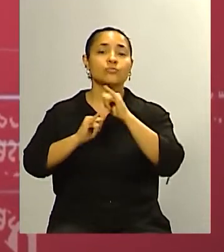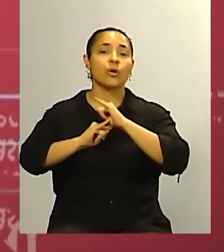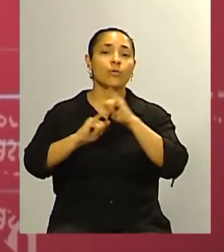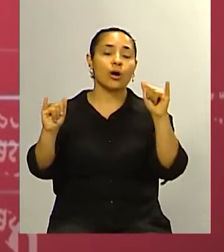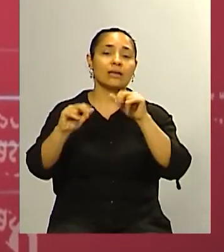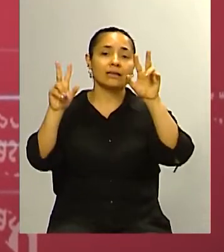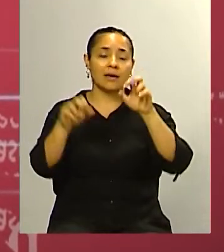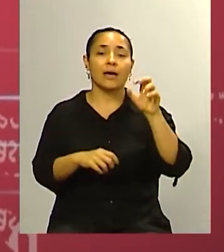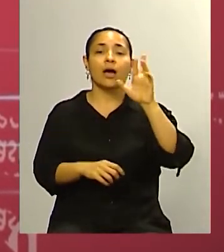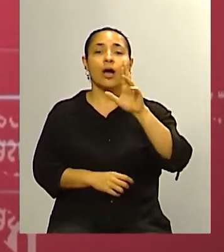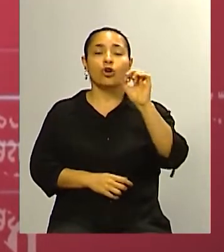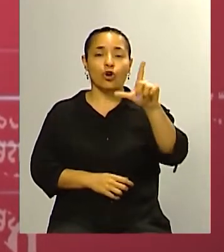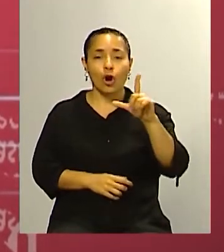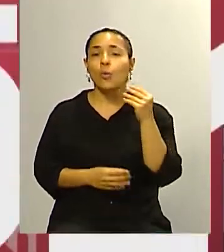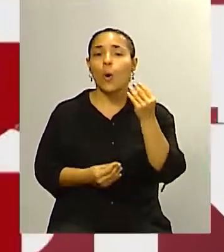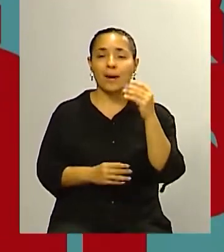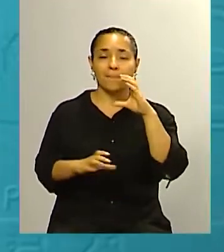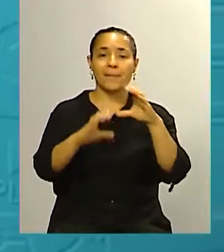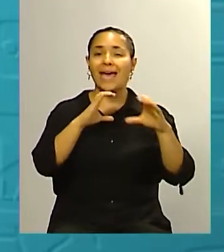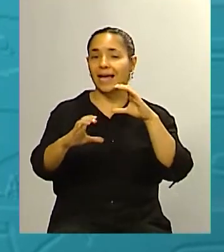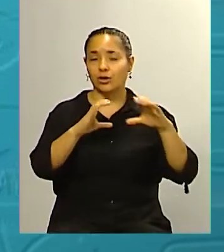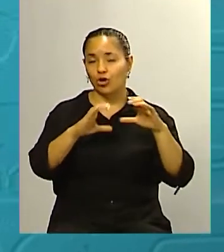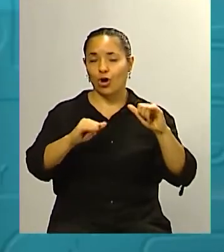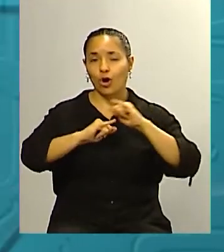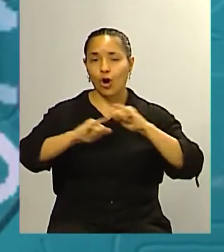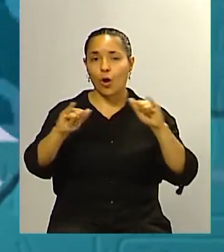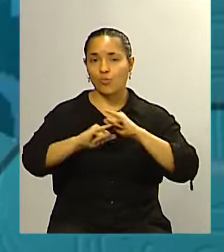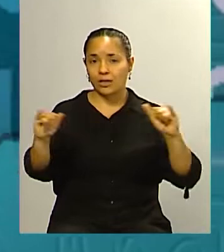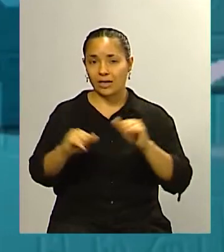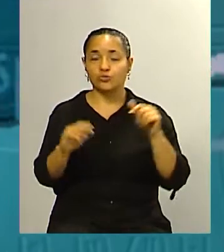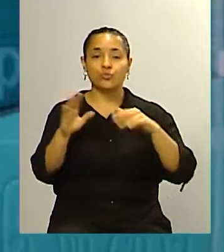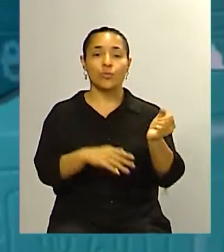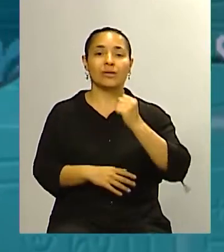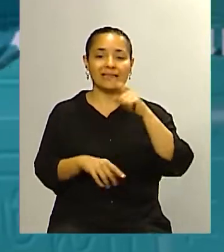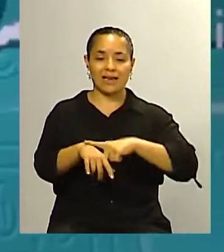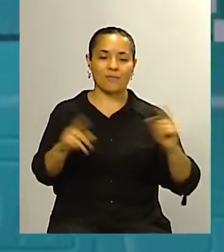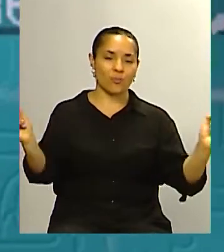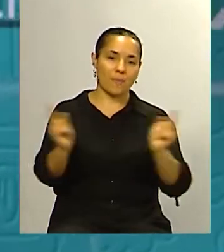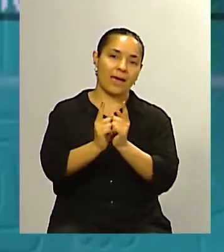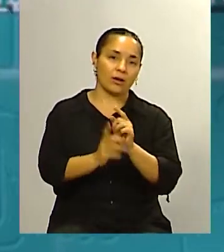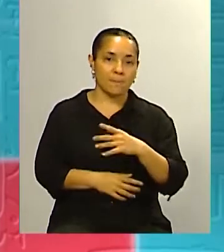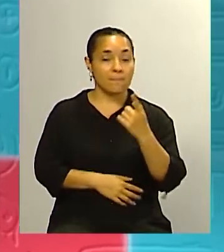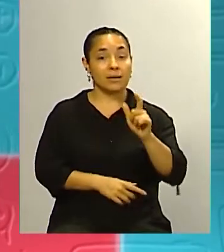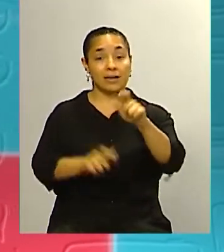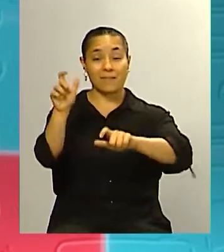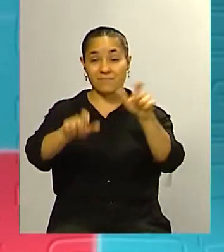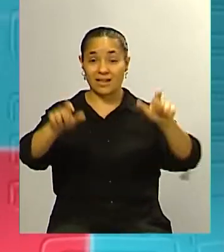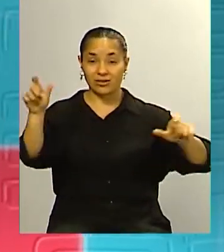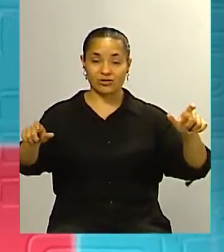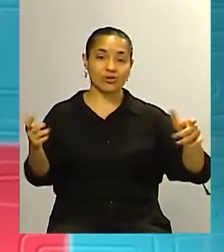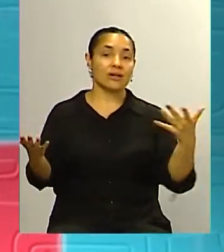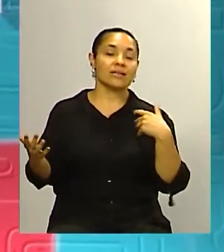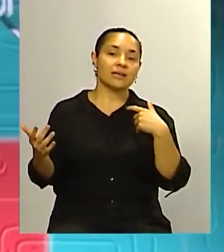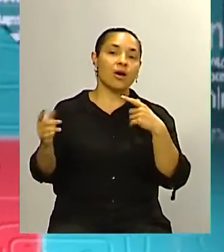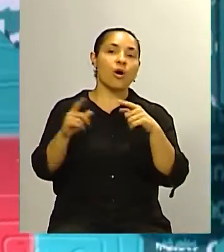poco del rol de los medios en esto que nosotros entendemos son tiempos tal vez cortos pero bueno en el común de la gente capaz que pasa la